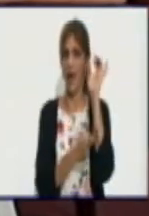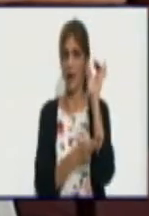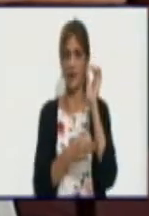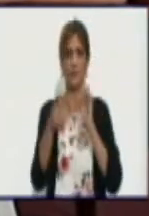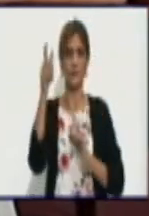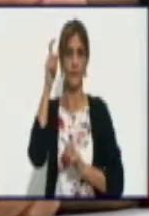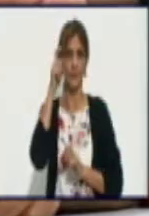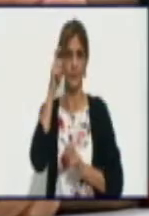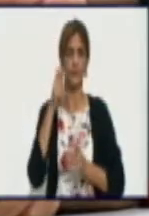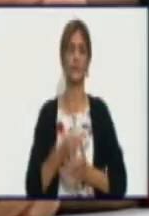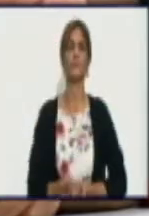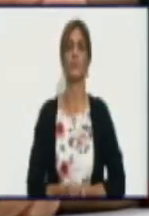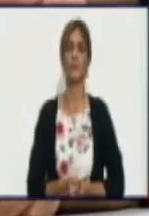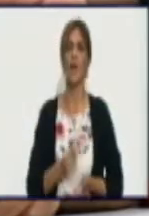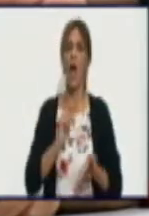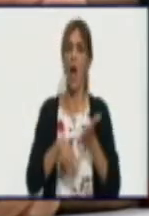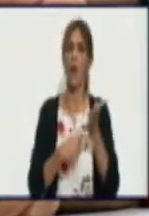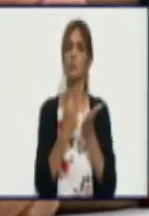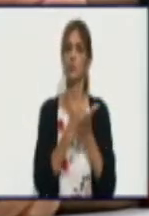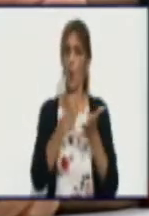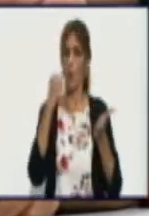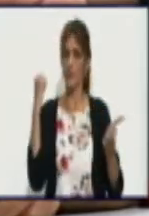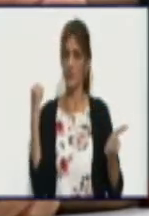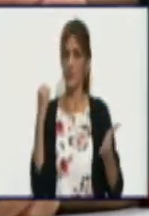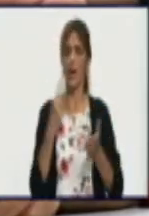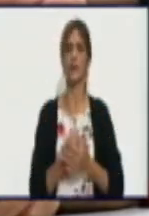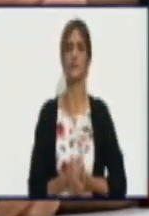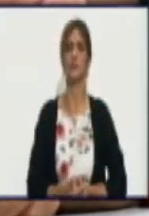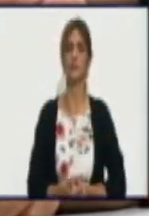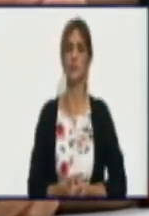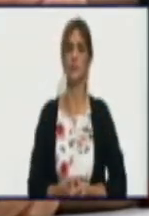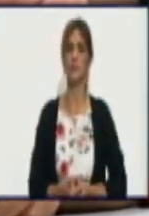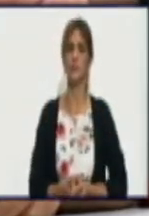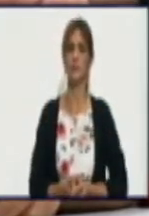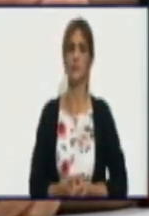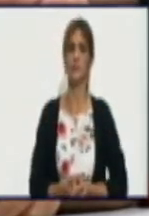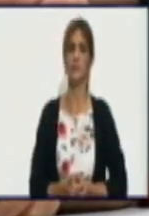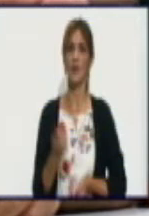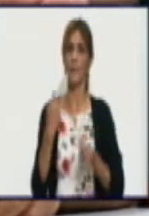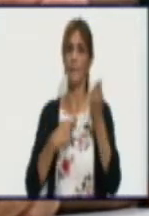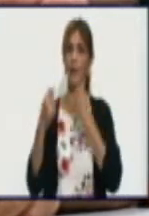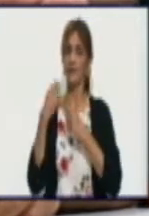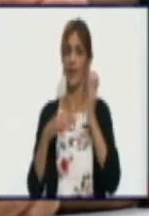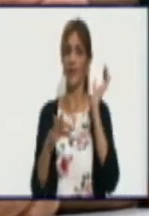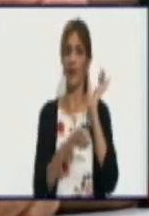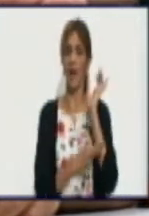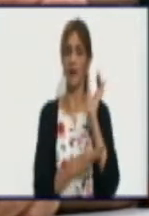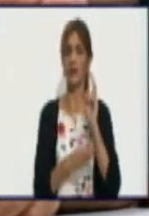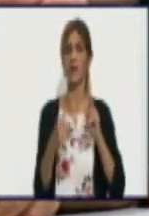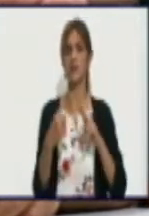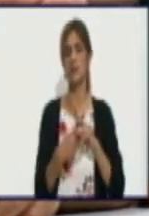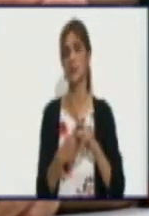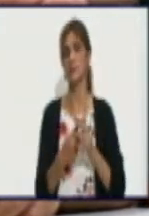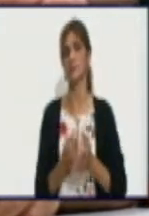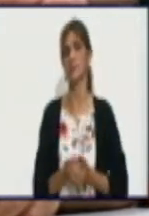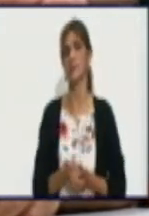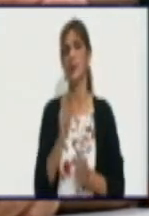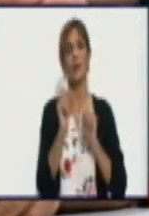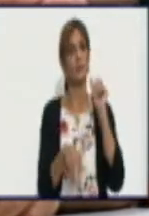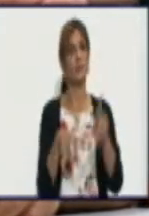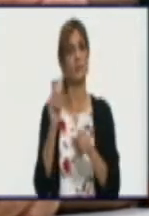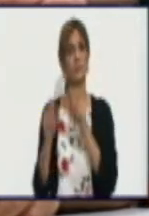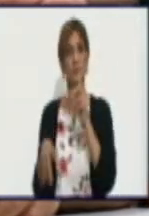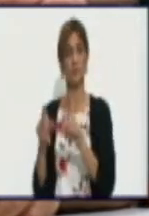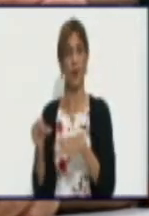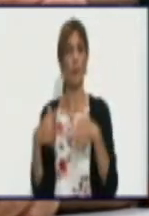Autorizar la comercialización de carne bovina, es decir, vacunos y bufalinos, y el consumo a los productores, después de cumplir el